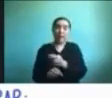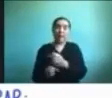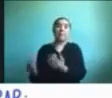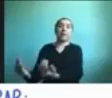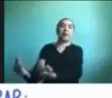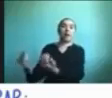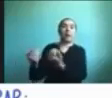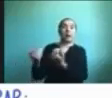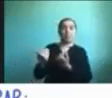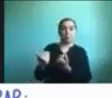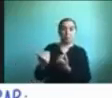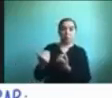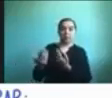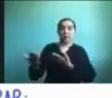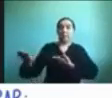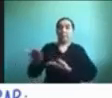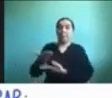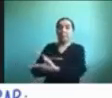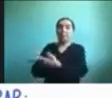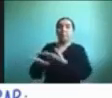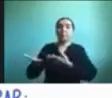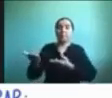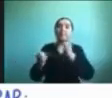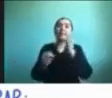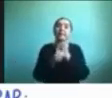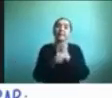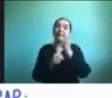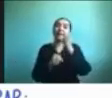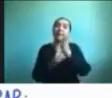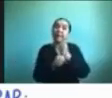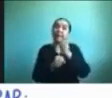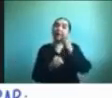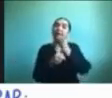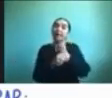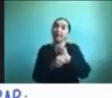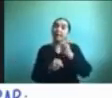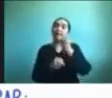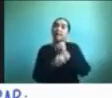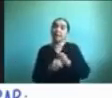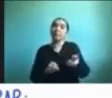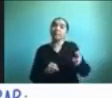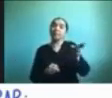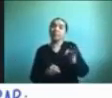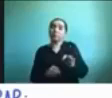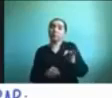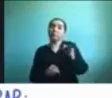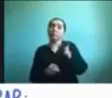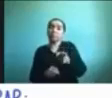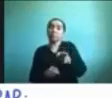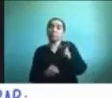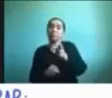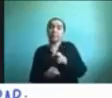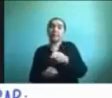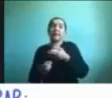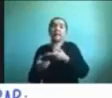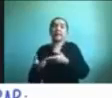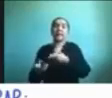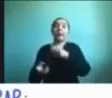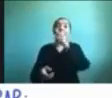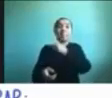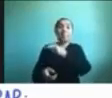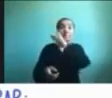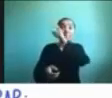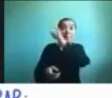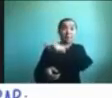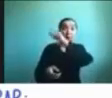trabajar de manera constante con el niño y que además ese mediador tiene que ser un conocedor de la aplicación o del